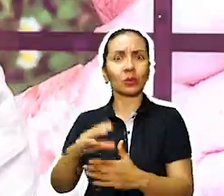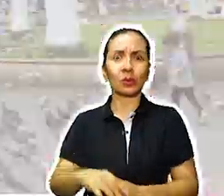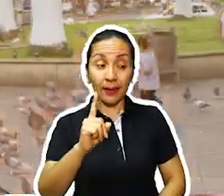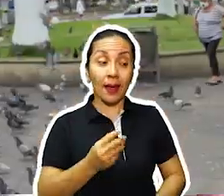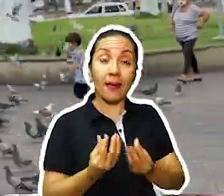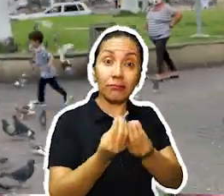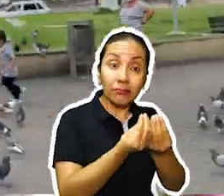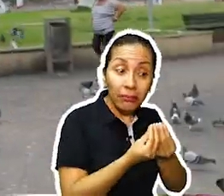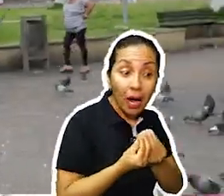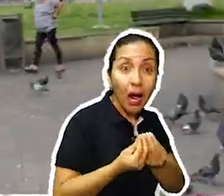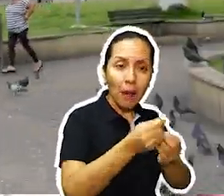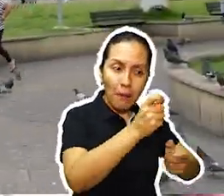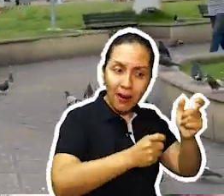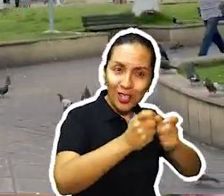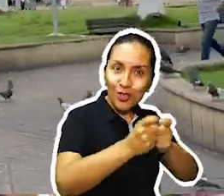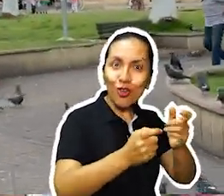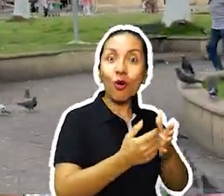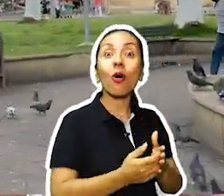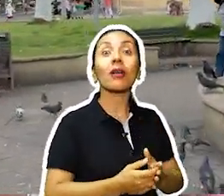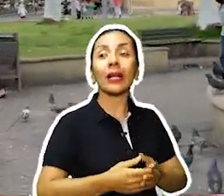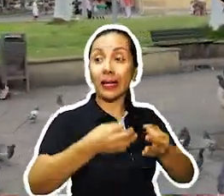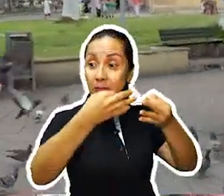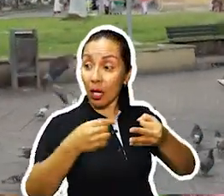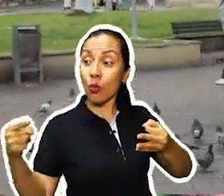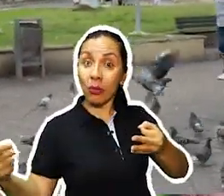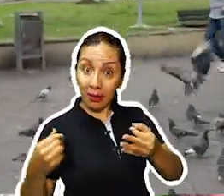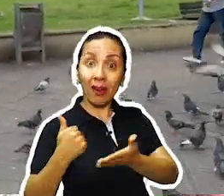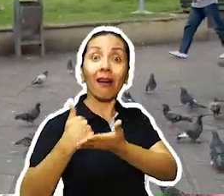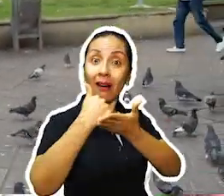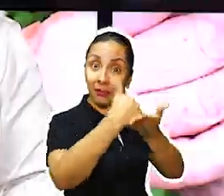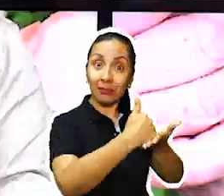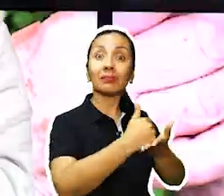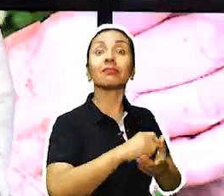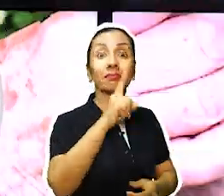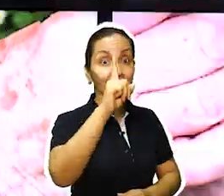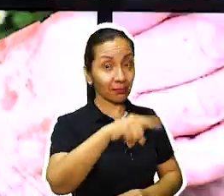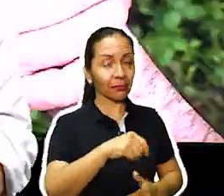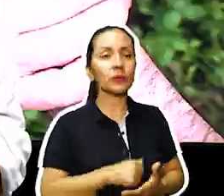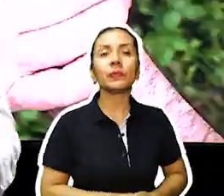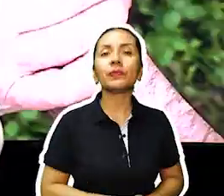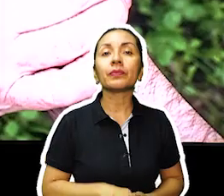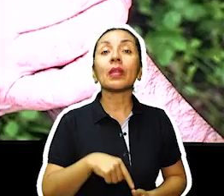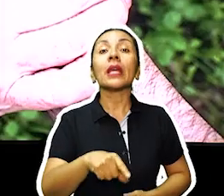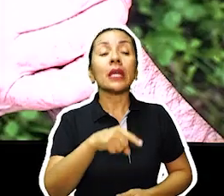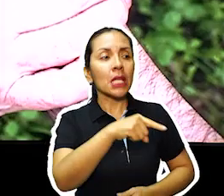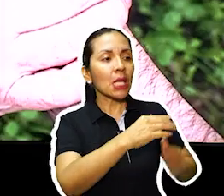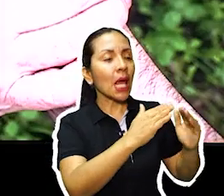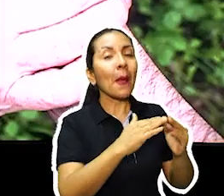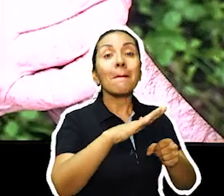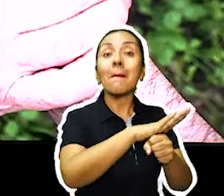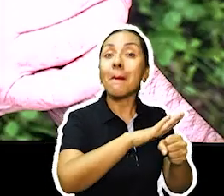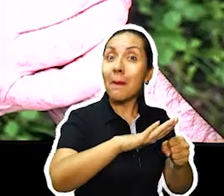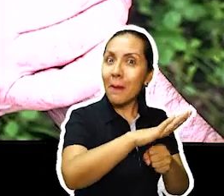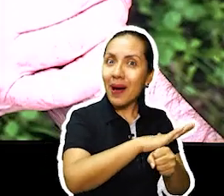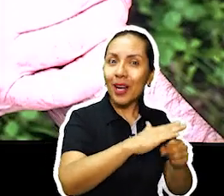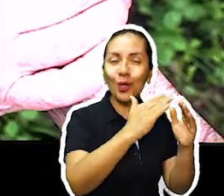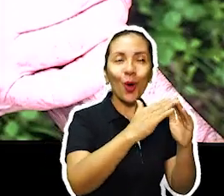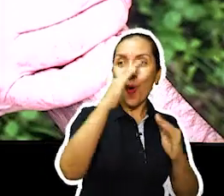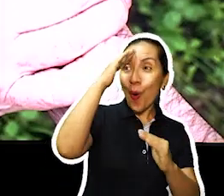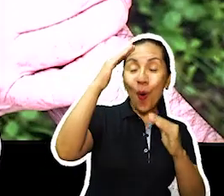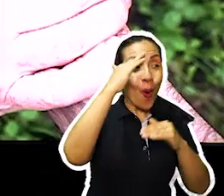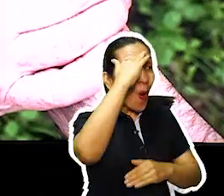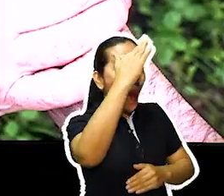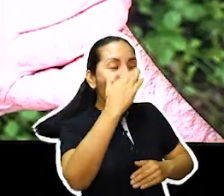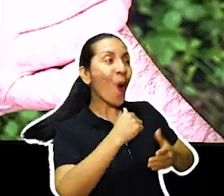le damos a ellos. Pero la convivencia ciudadana también tiene que ver en la seguridad. Por eso volveremos a recuperar el valor de lo que es el barrio,